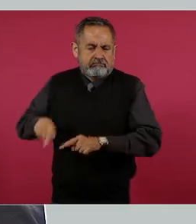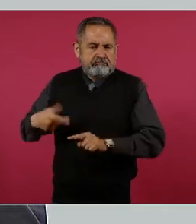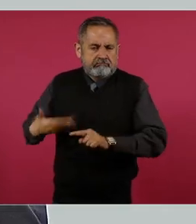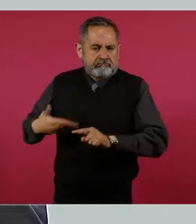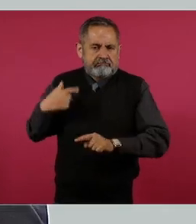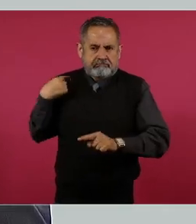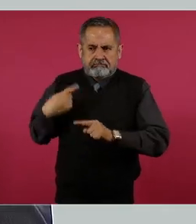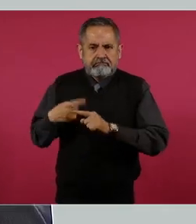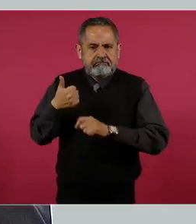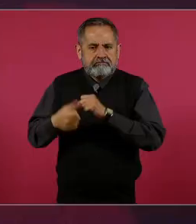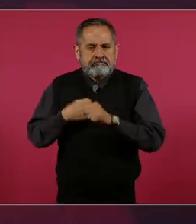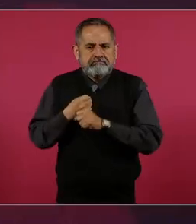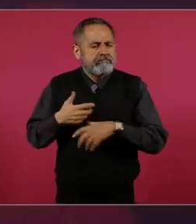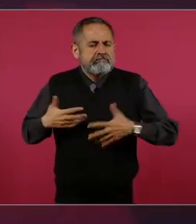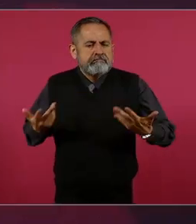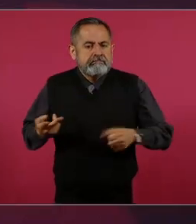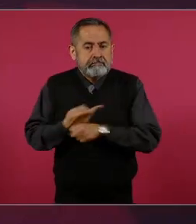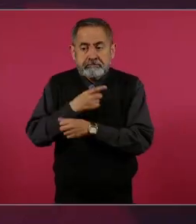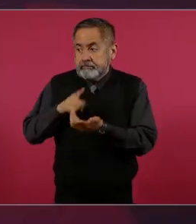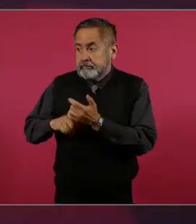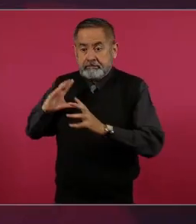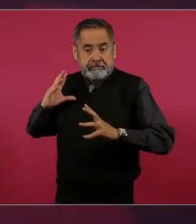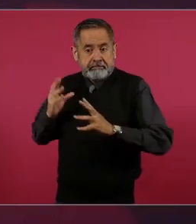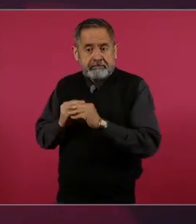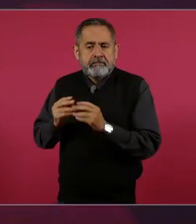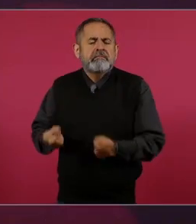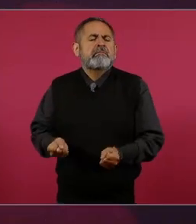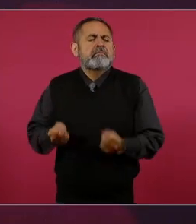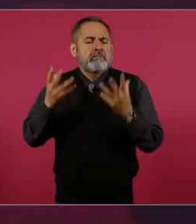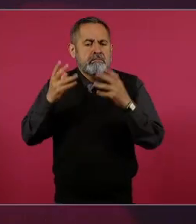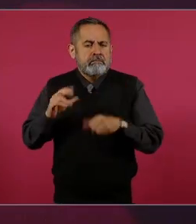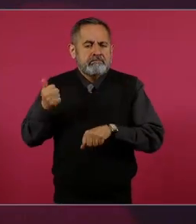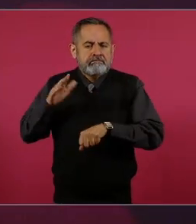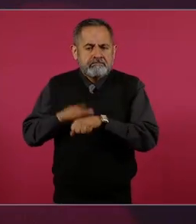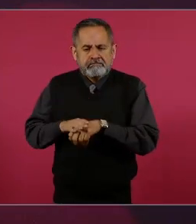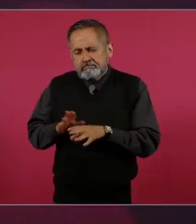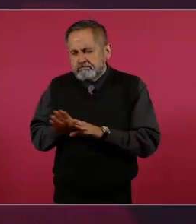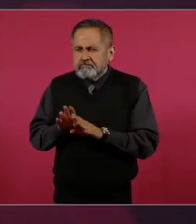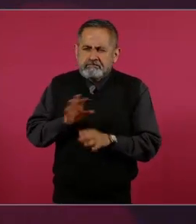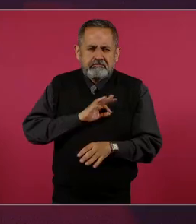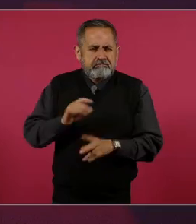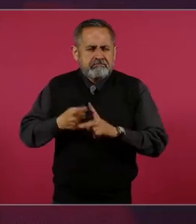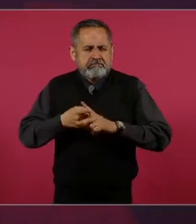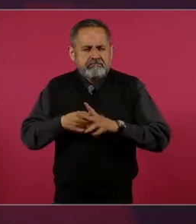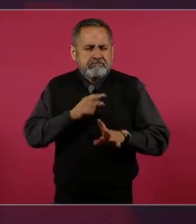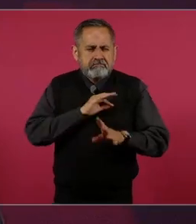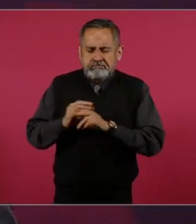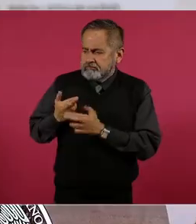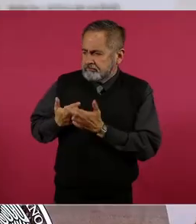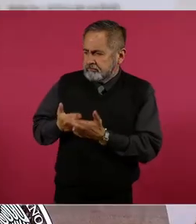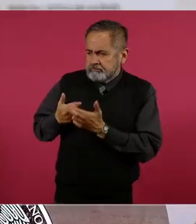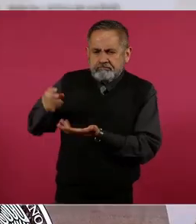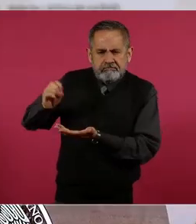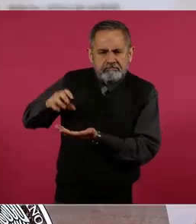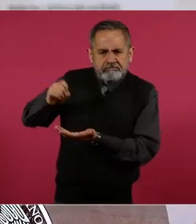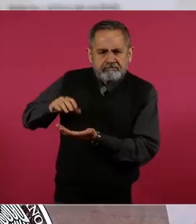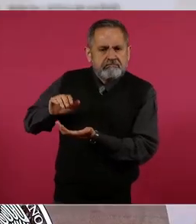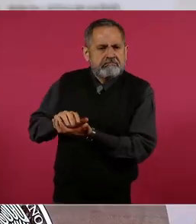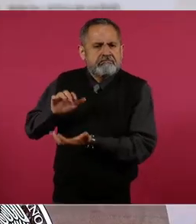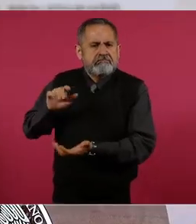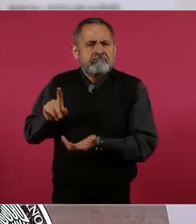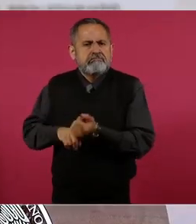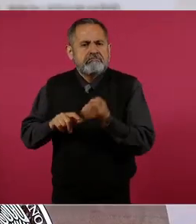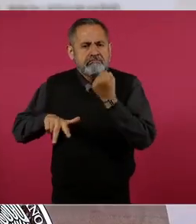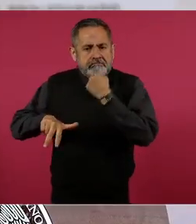esta administración. Esta administración en promedio ha tenido una generación promedio anual de activos acumulados cercano